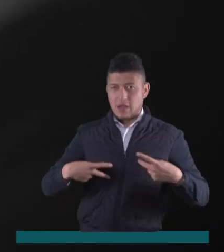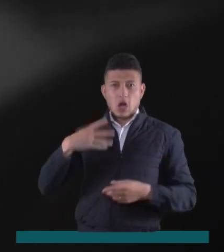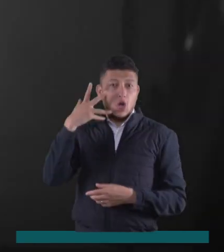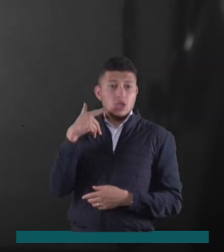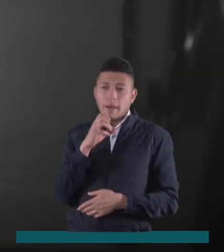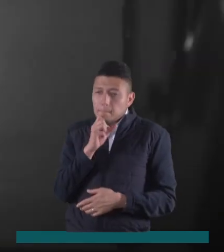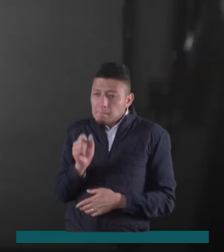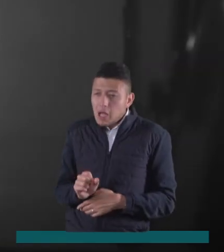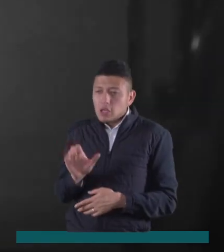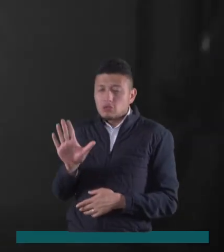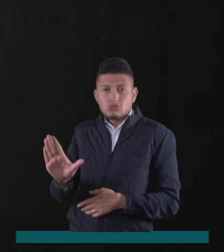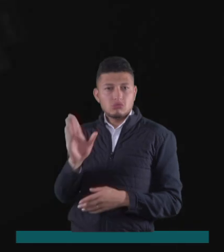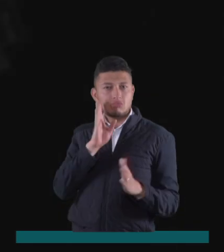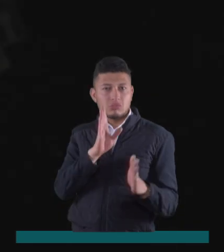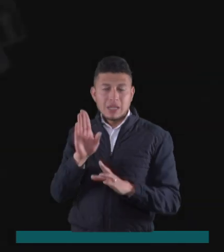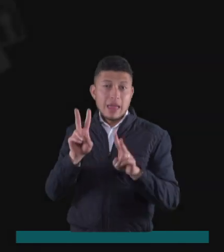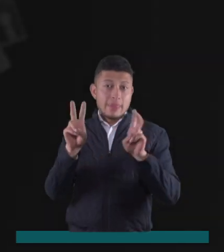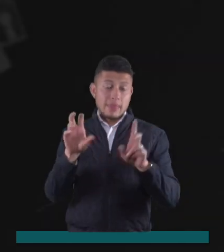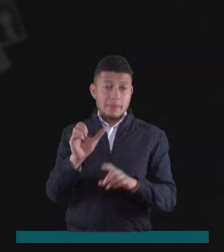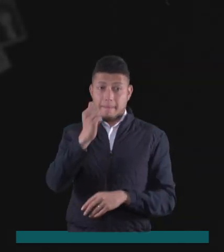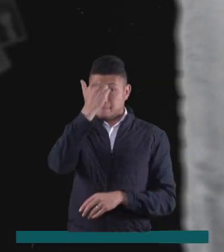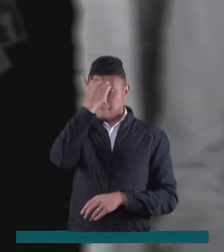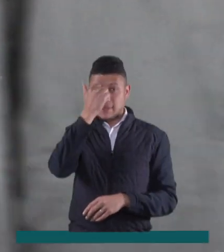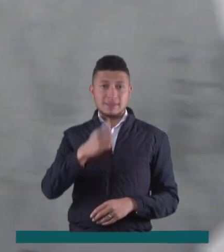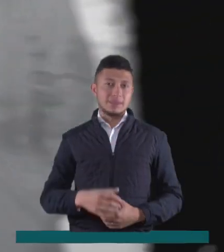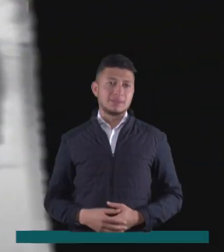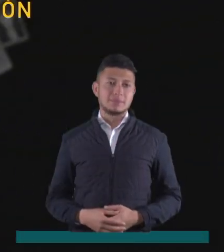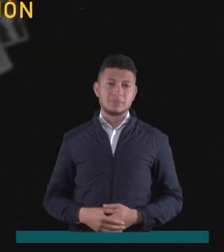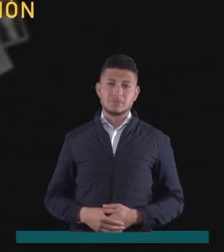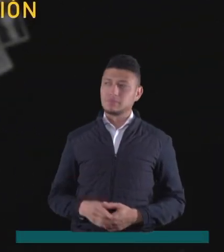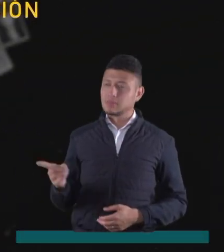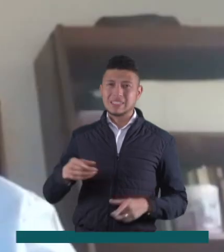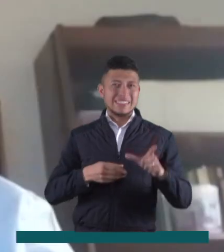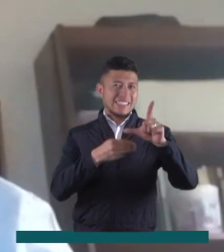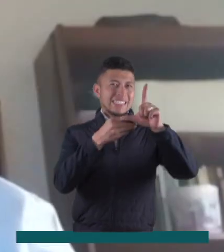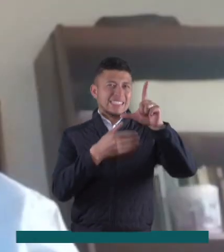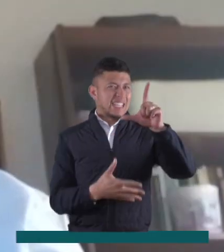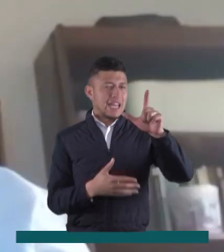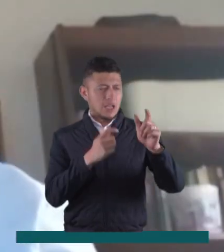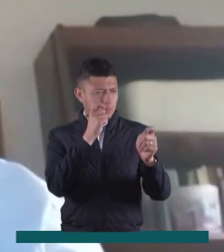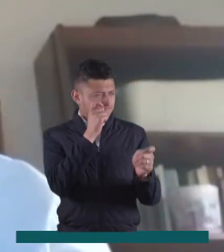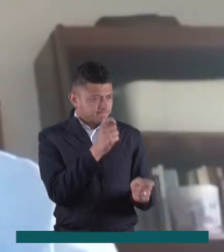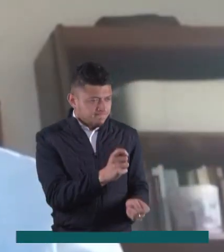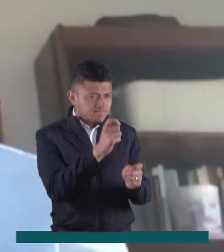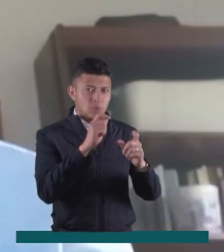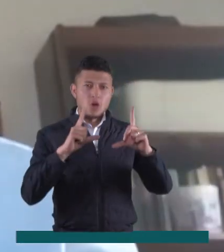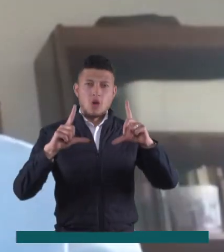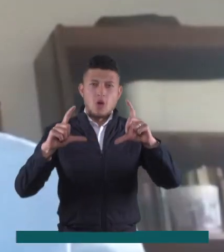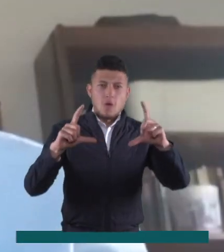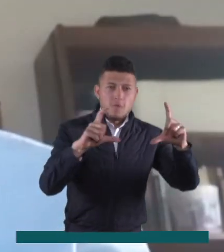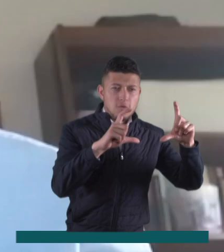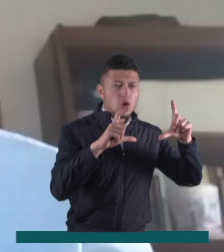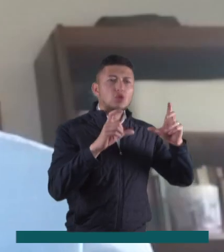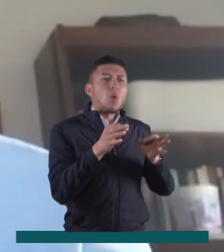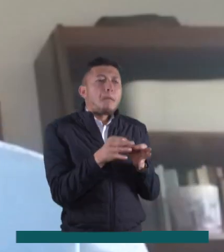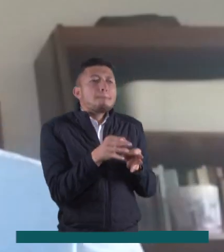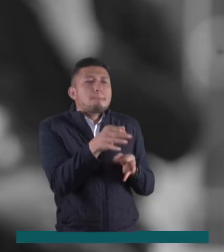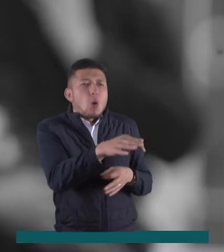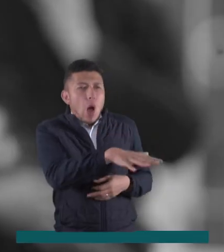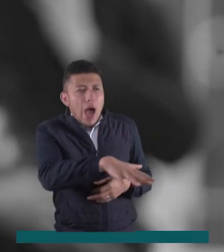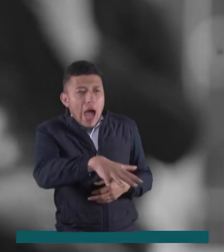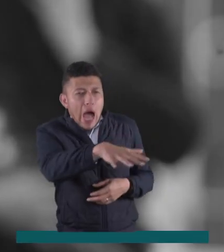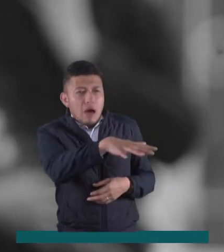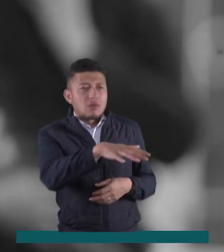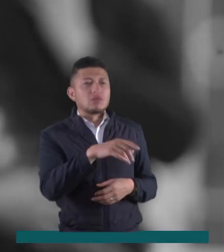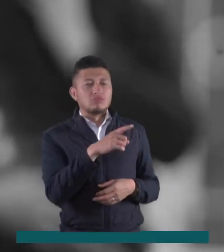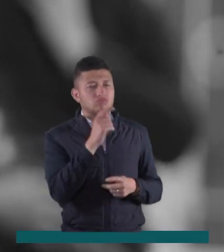y la vida cotidiana de los adultos mayores son los temas principales. Esta serie es un homenaje a los fotógrafos de pueblo.